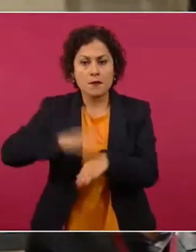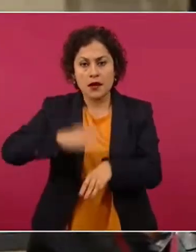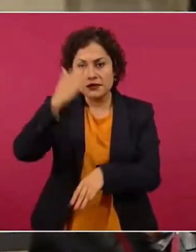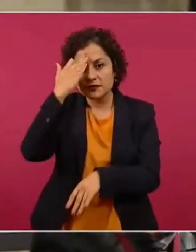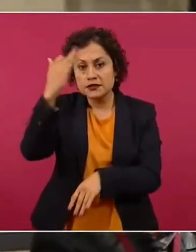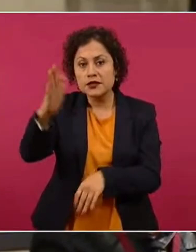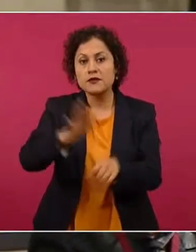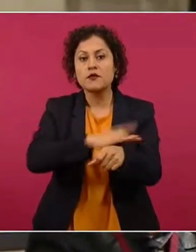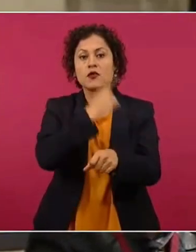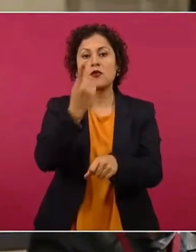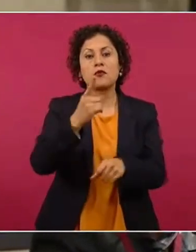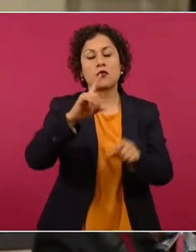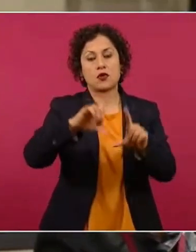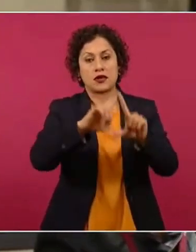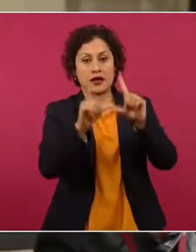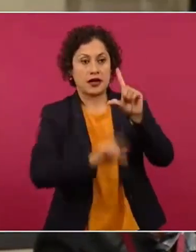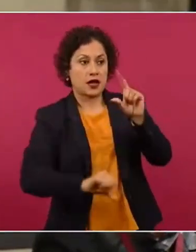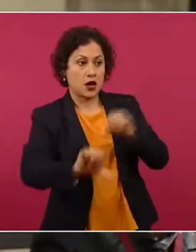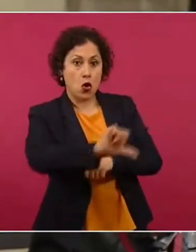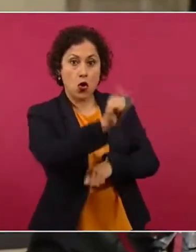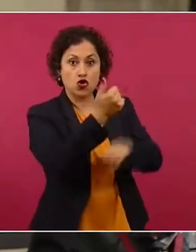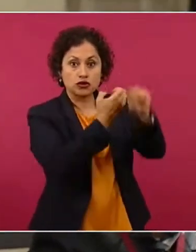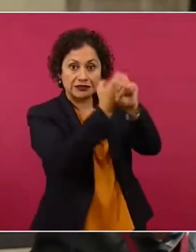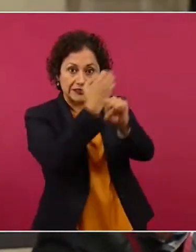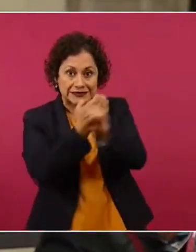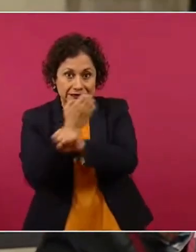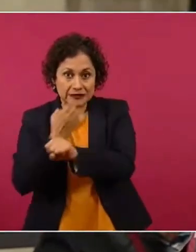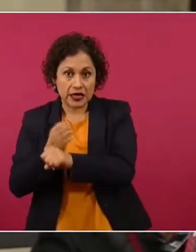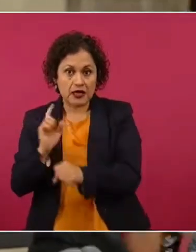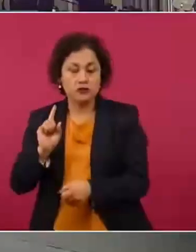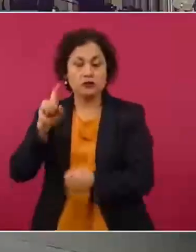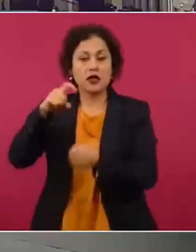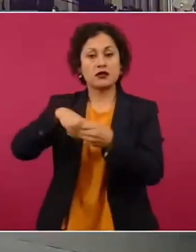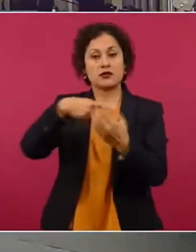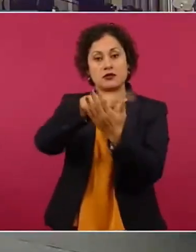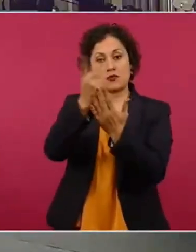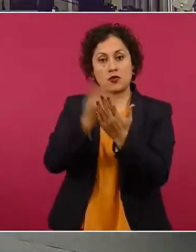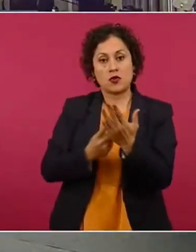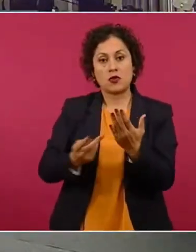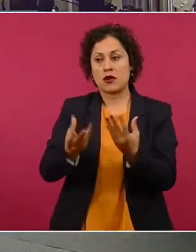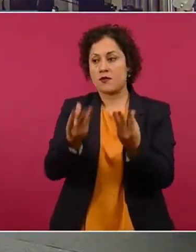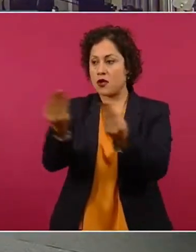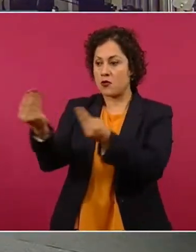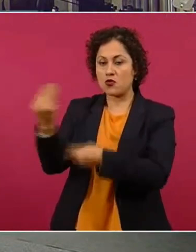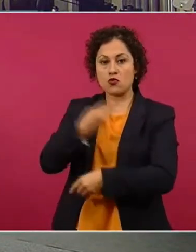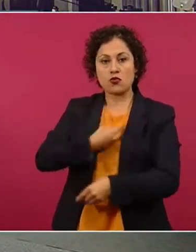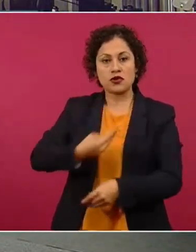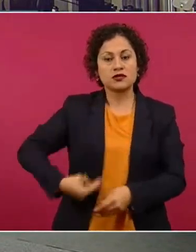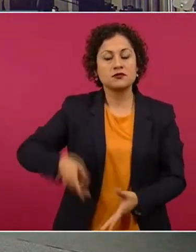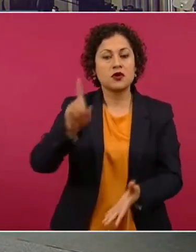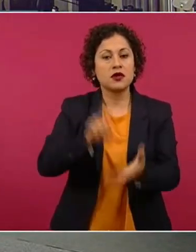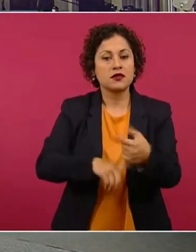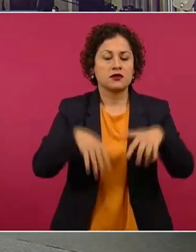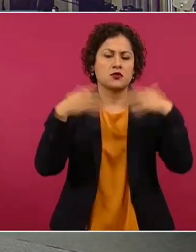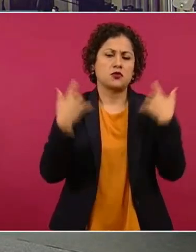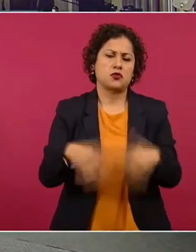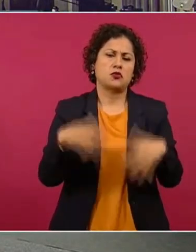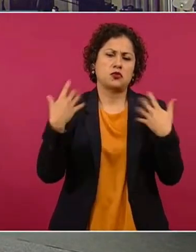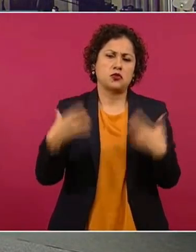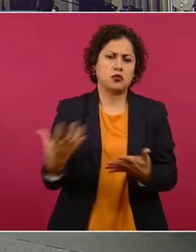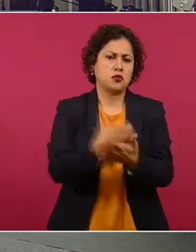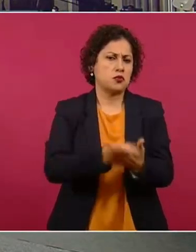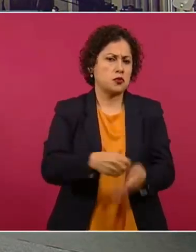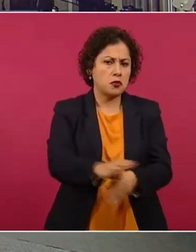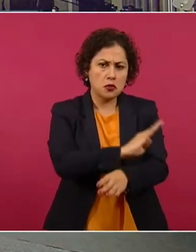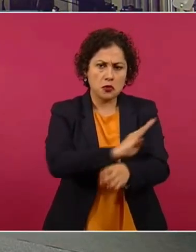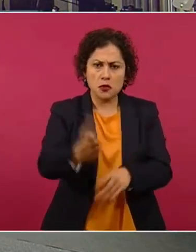estados, los 11 estados que están involucrados, todos los municipios, bueno, pues han recibido enormes beneficios de esta visión. Entonces ver si es posible que